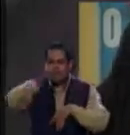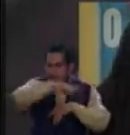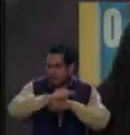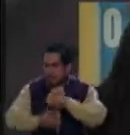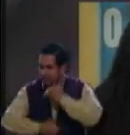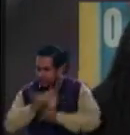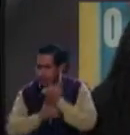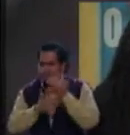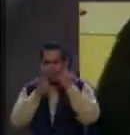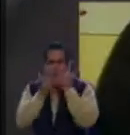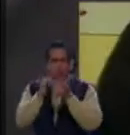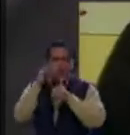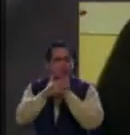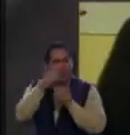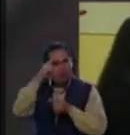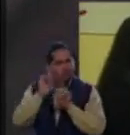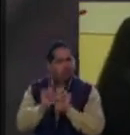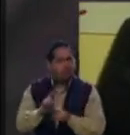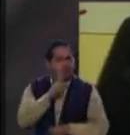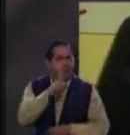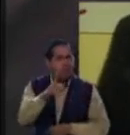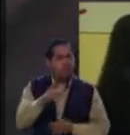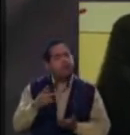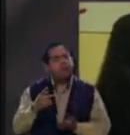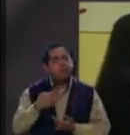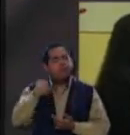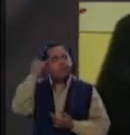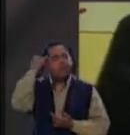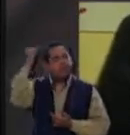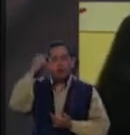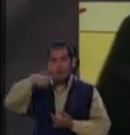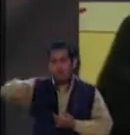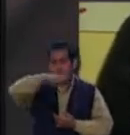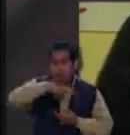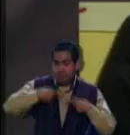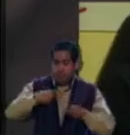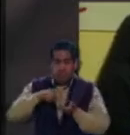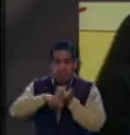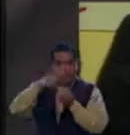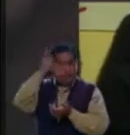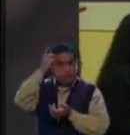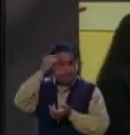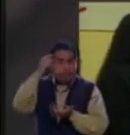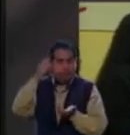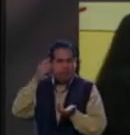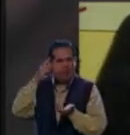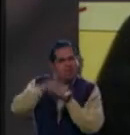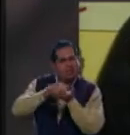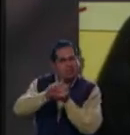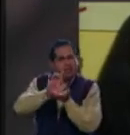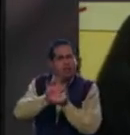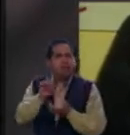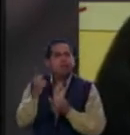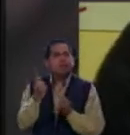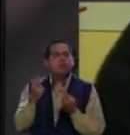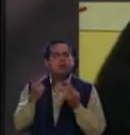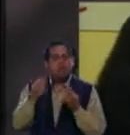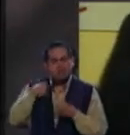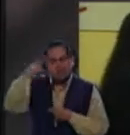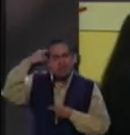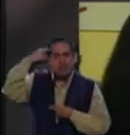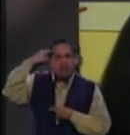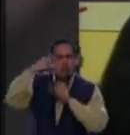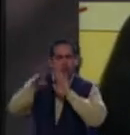competencia de iguales y yo creo que es una cuestión mental, de la actitud mental que como persona con discapacidad te asumes y